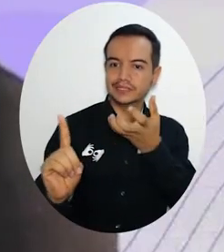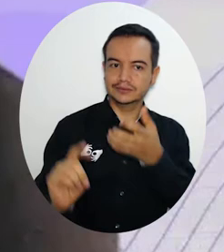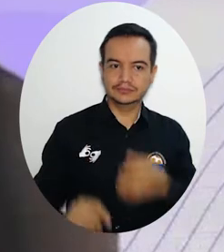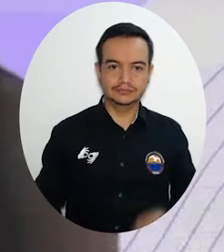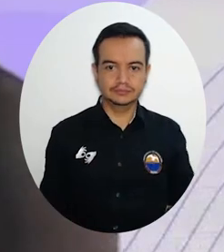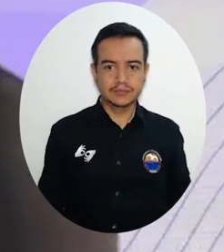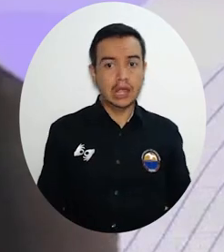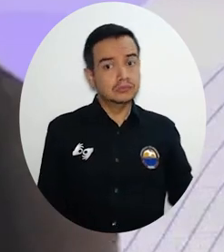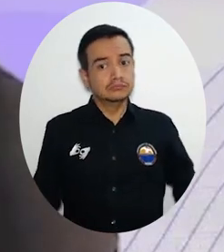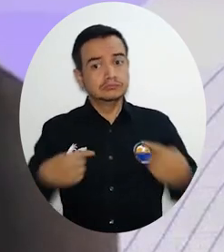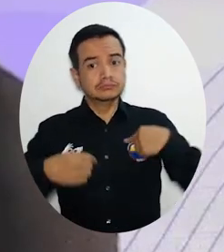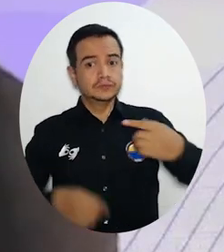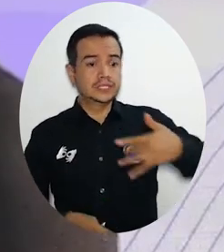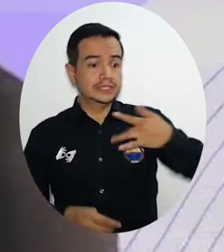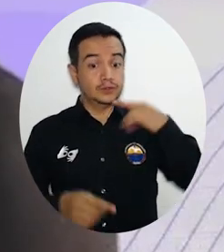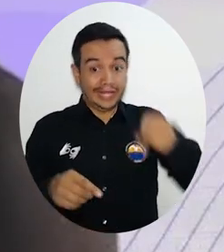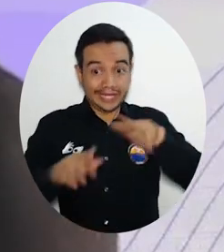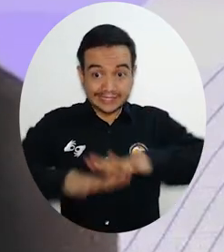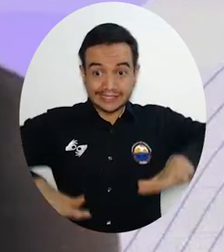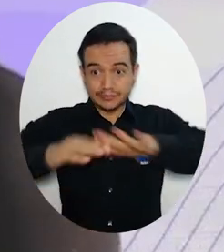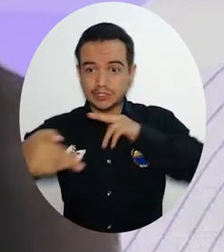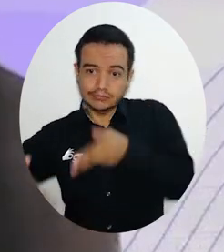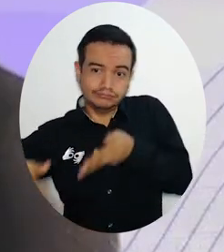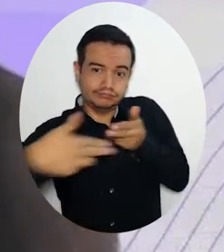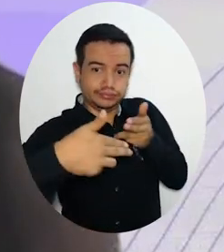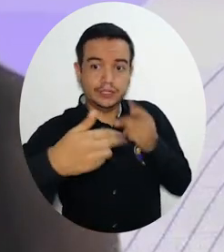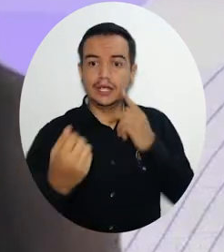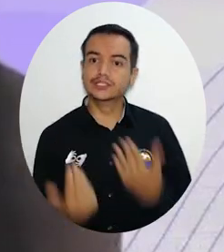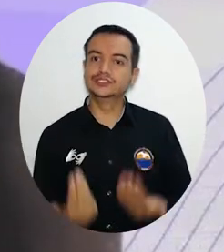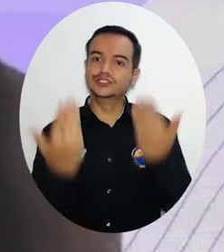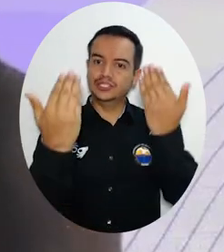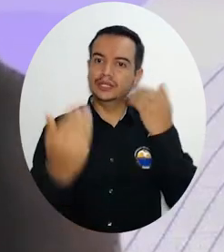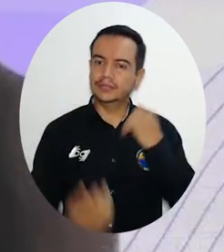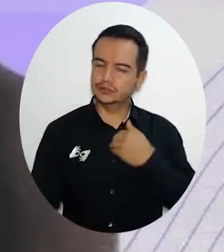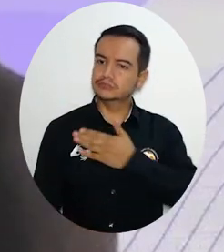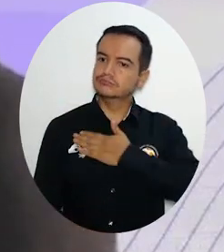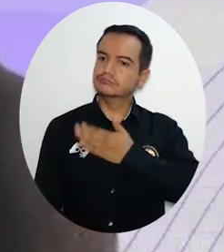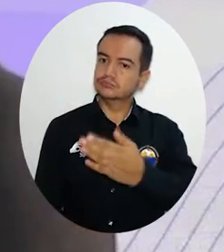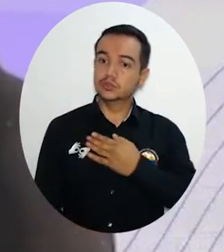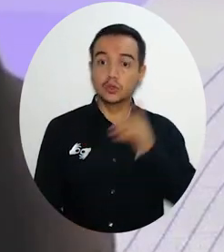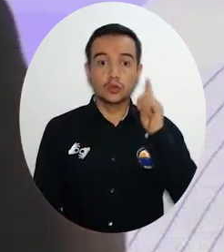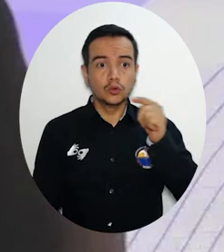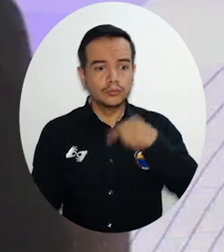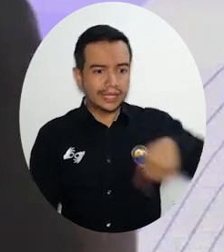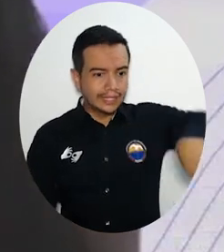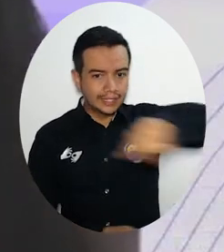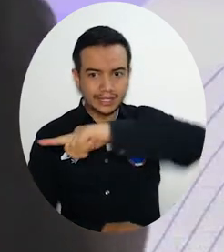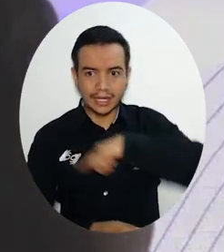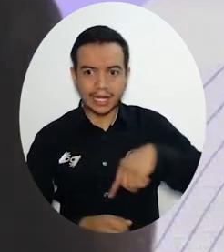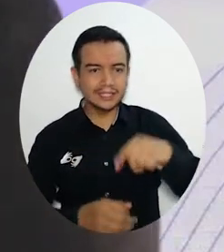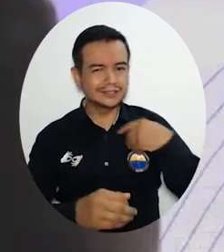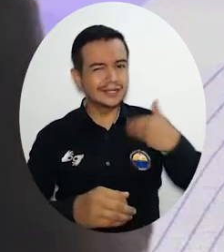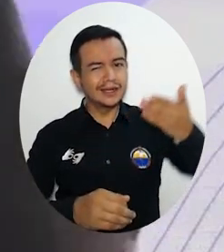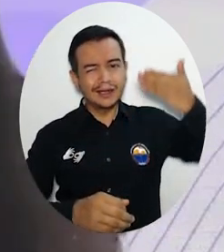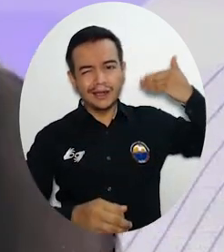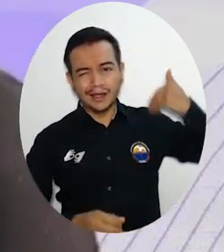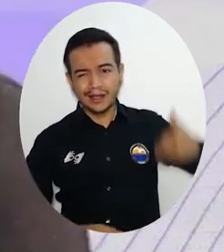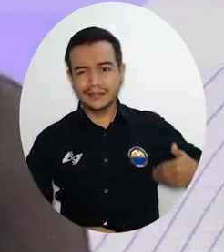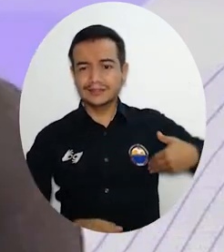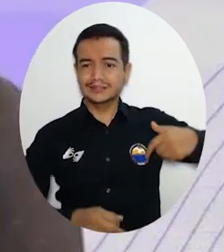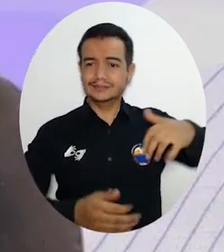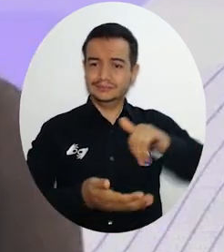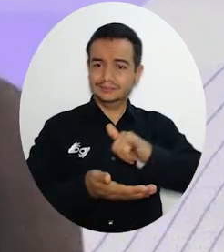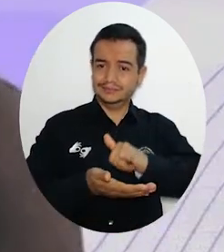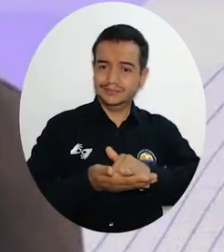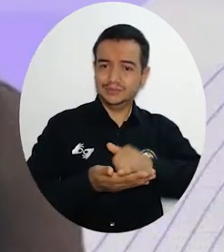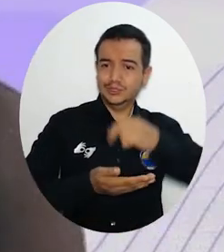que defiendo estos espacios porque esto es lo que nos han enseñado desde pequeños en las escuelas,